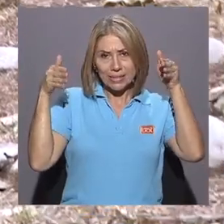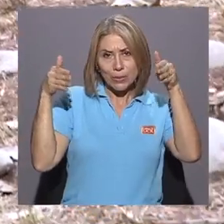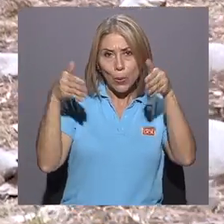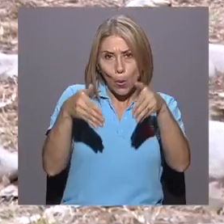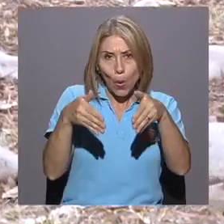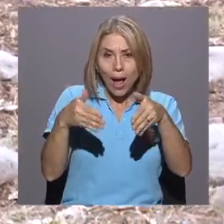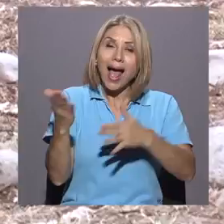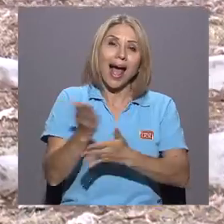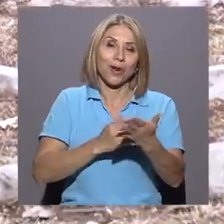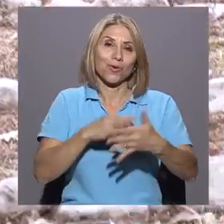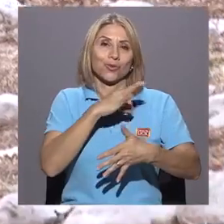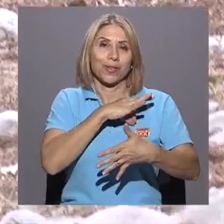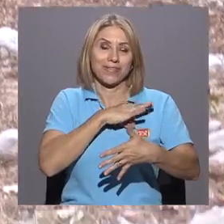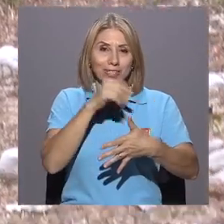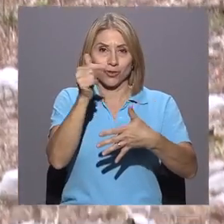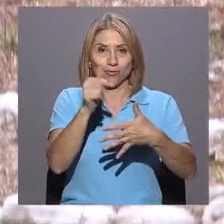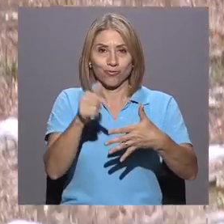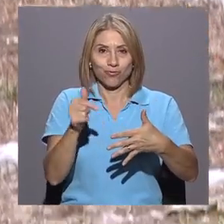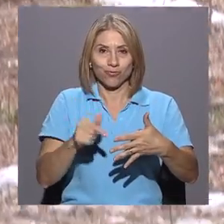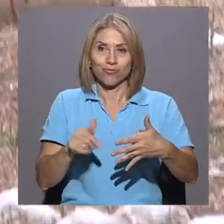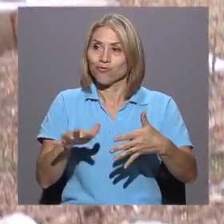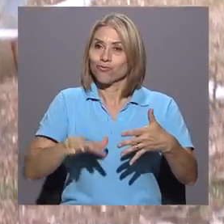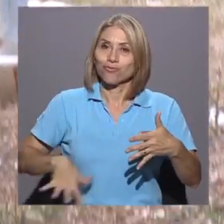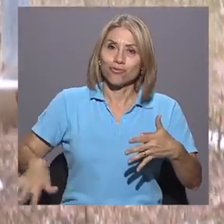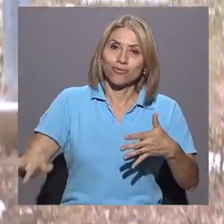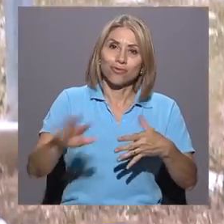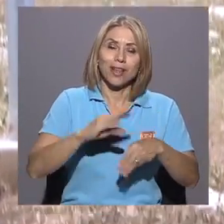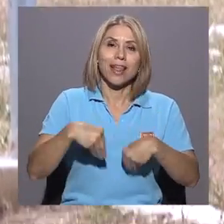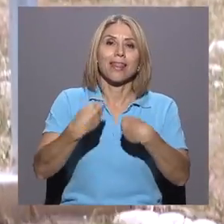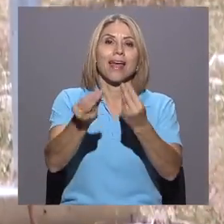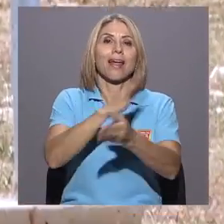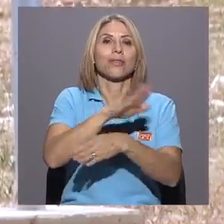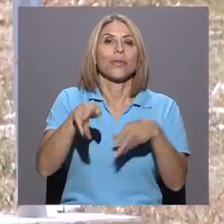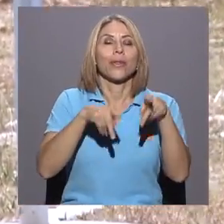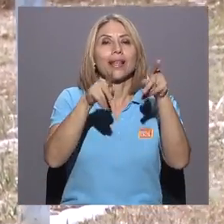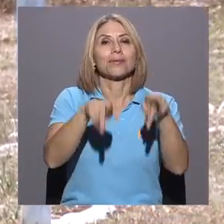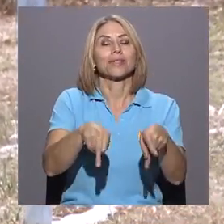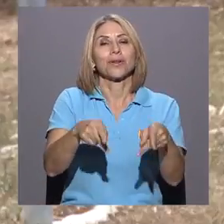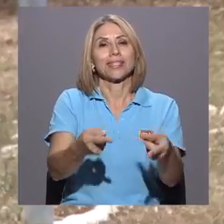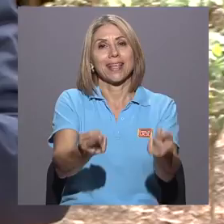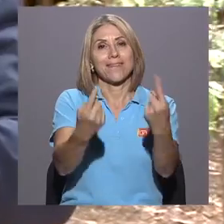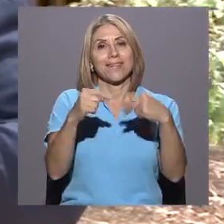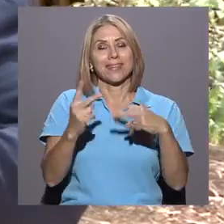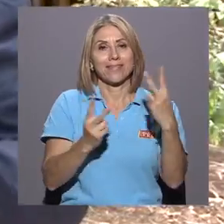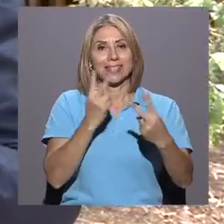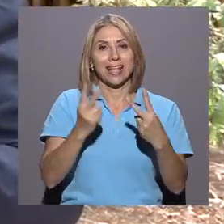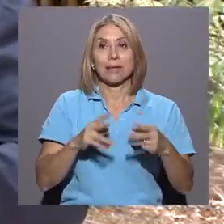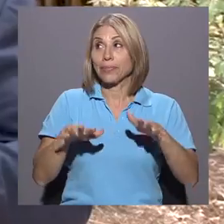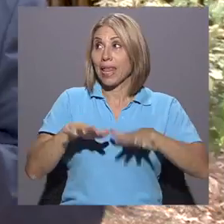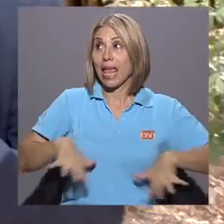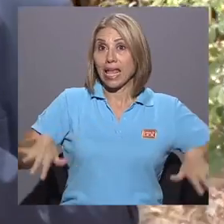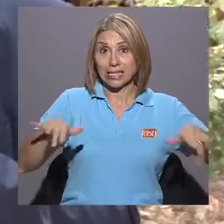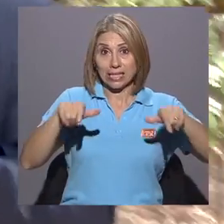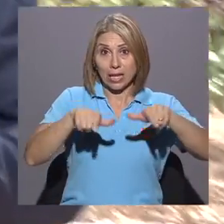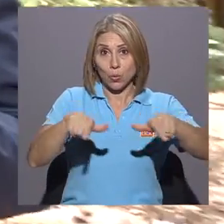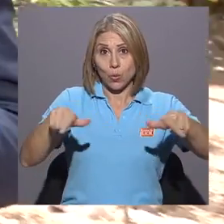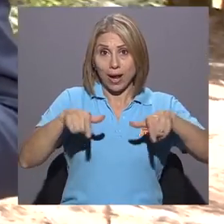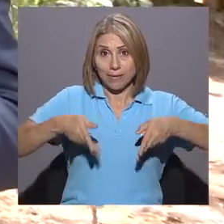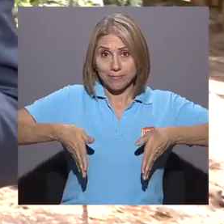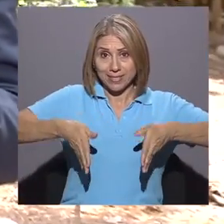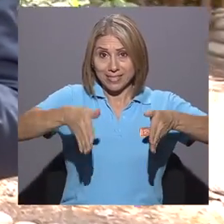algunos de los beneficios que este espacio le aporta a todo aquel que lo visite. Este espacio, este sendero,